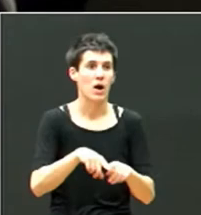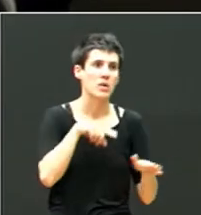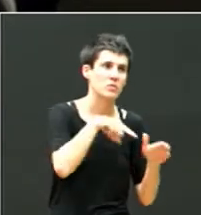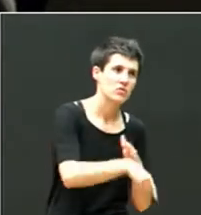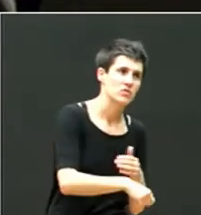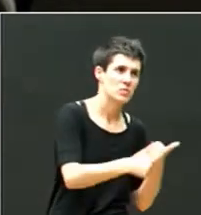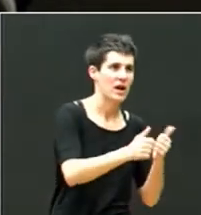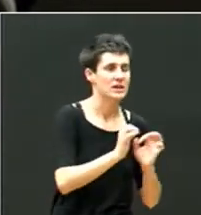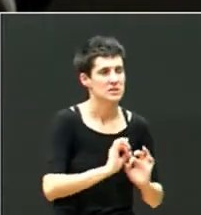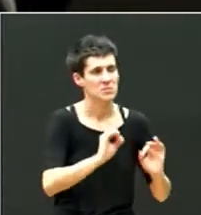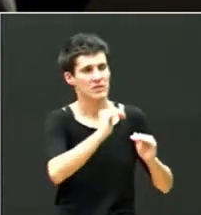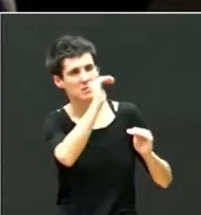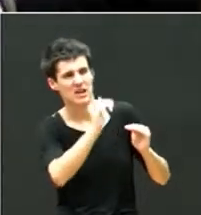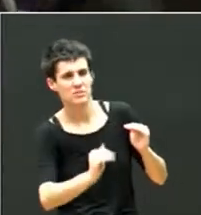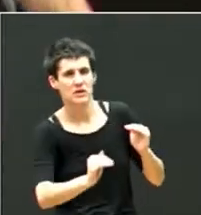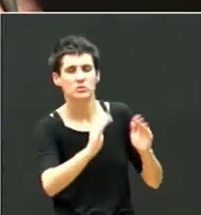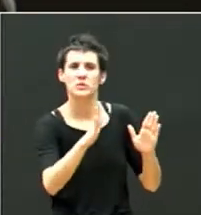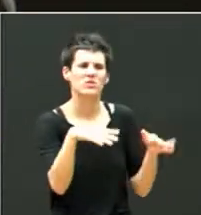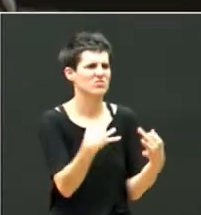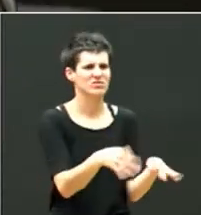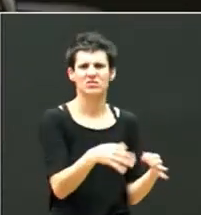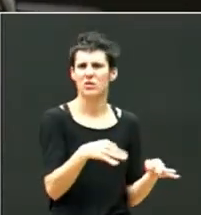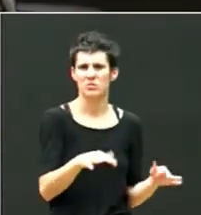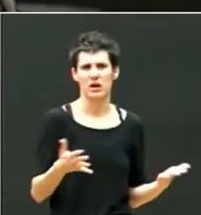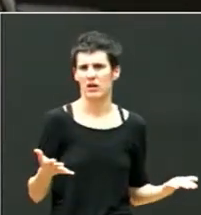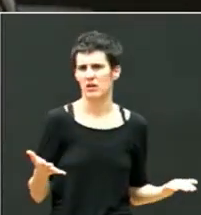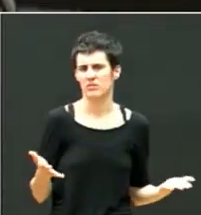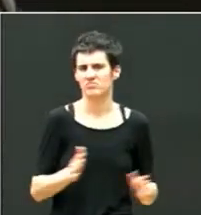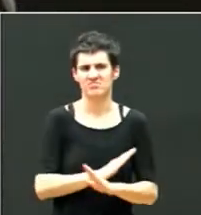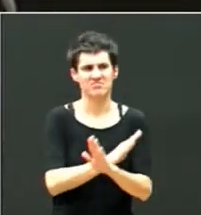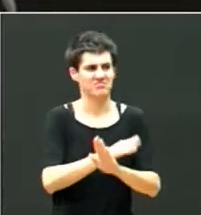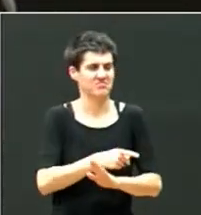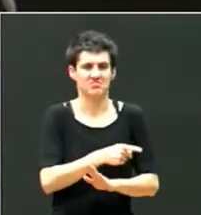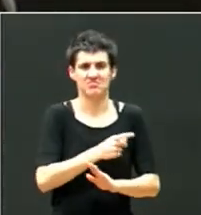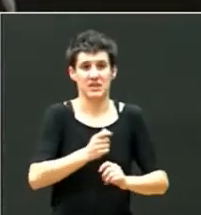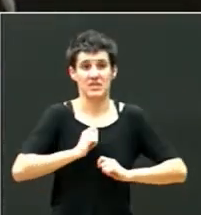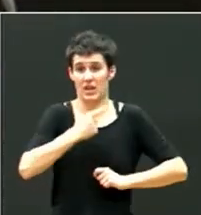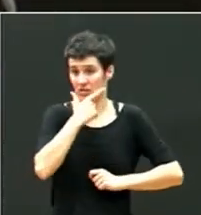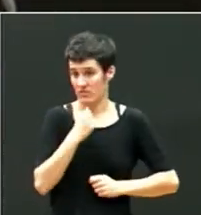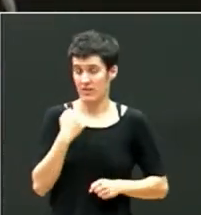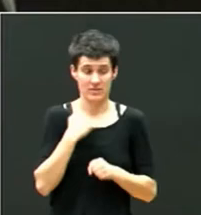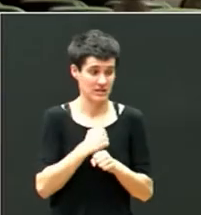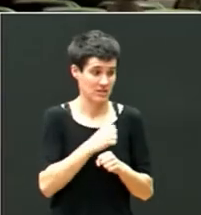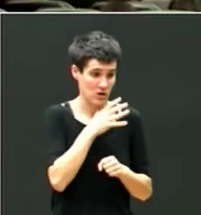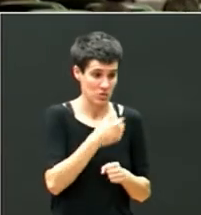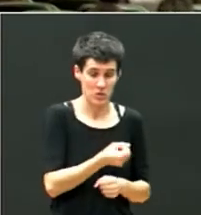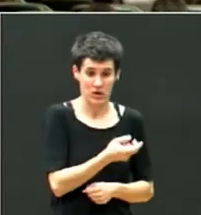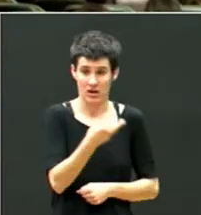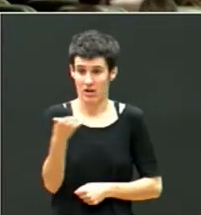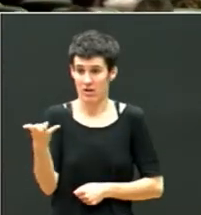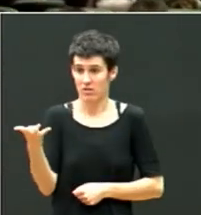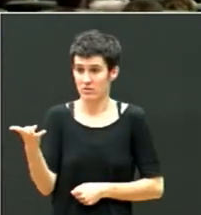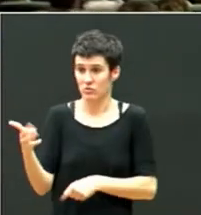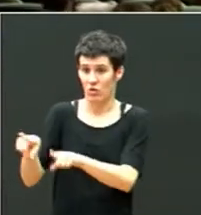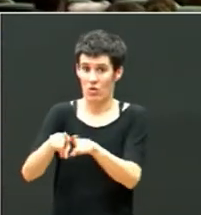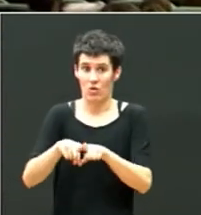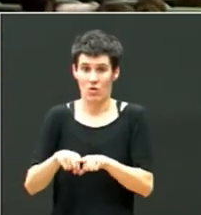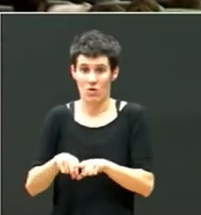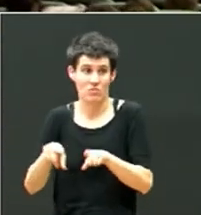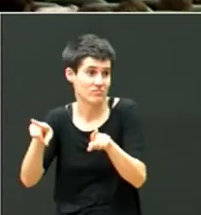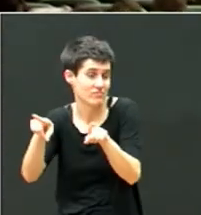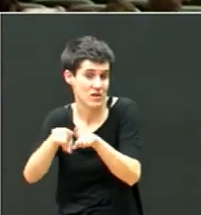menos especiales, pero son muy comunes, lo cual nos puede facilitar el trabajo porque ya sabemos hacer mucho sobre esto. Entonces,